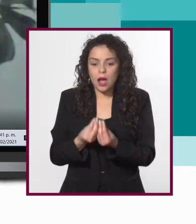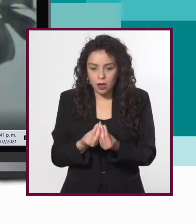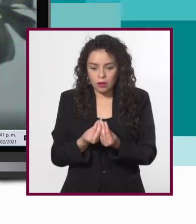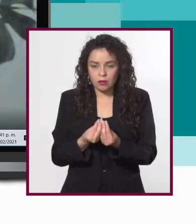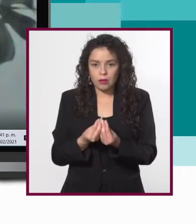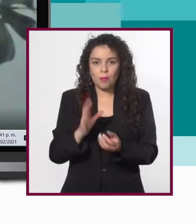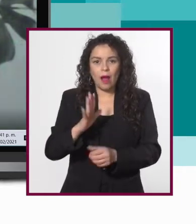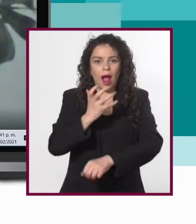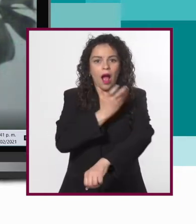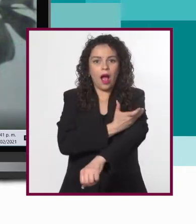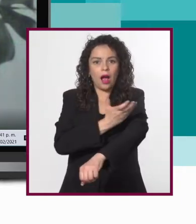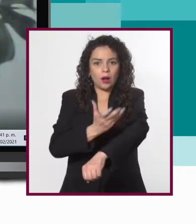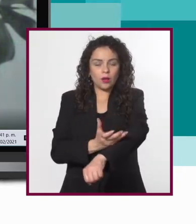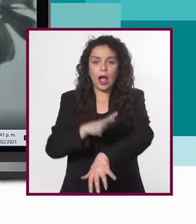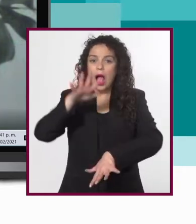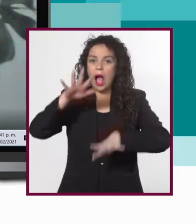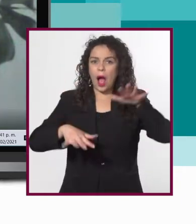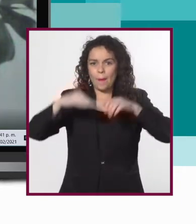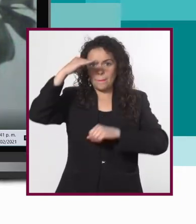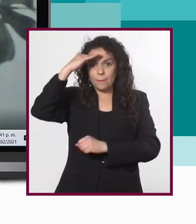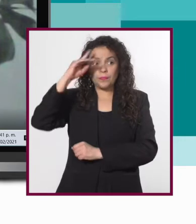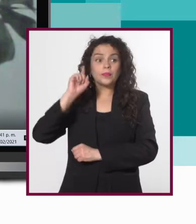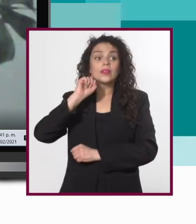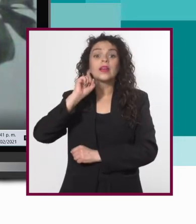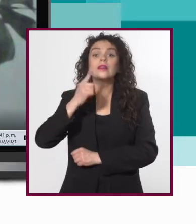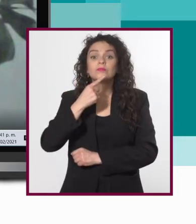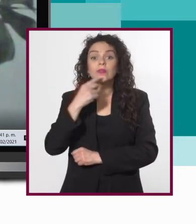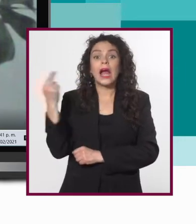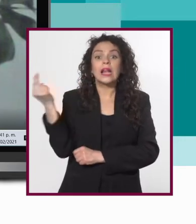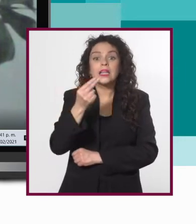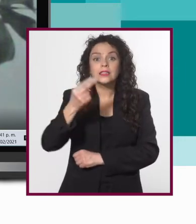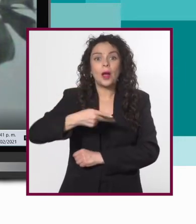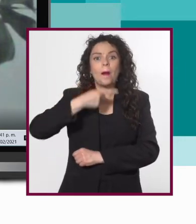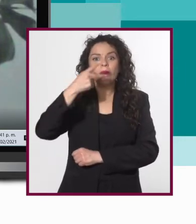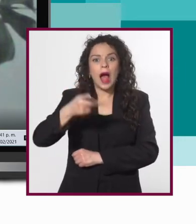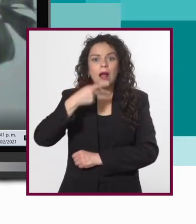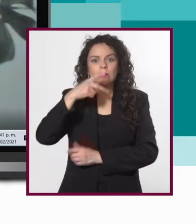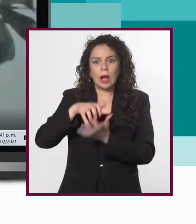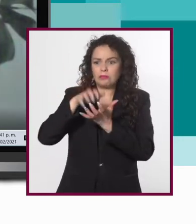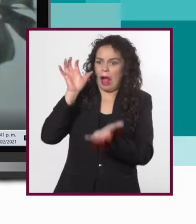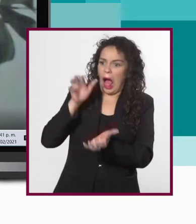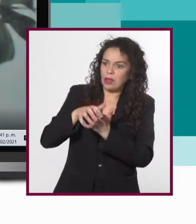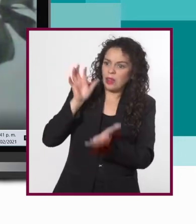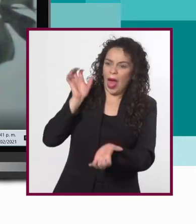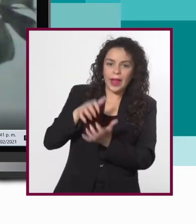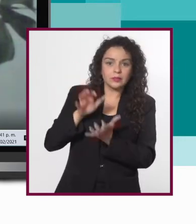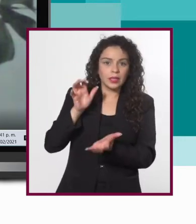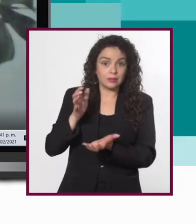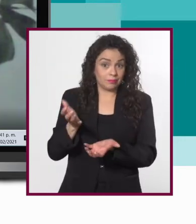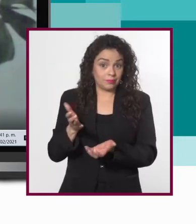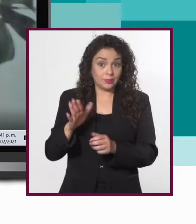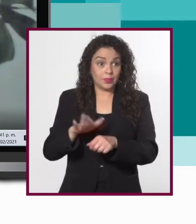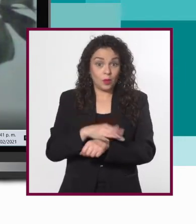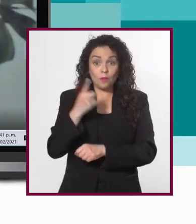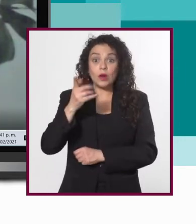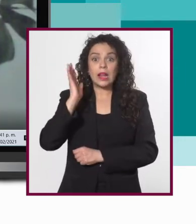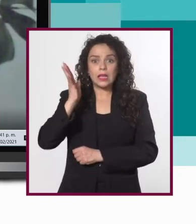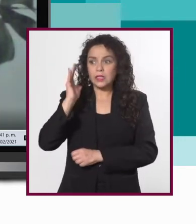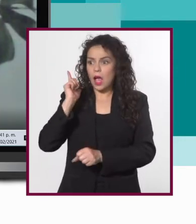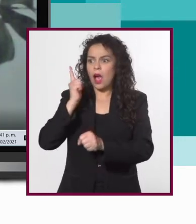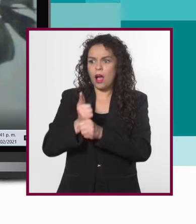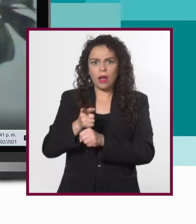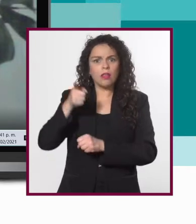Muchas veces pensamos que a los sordos hay que hablarles así, porque nos hemos